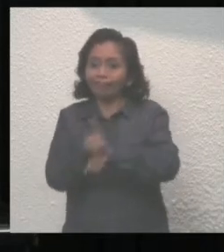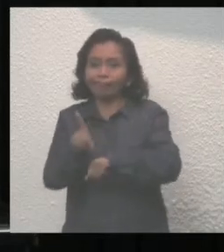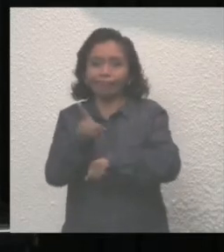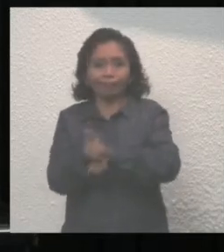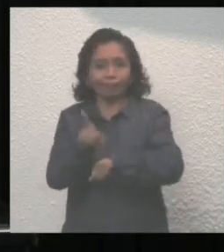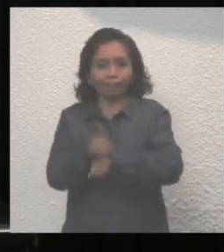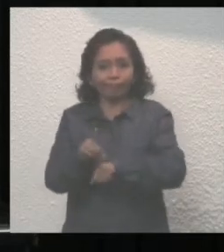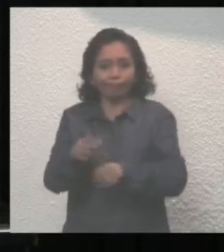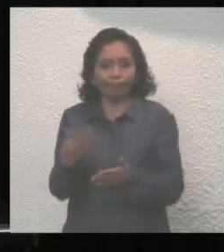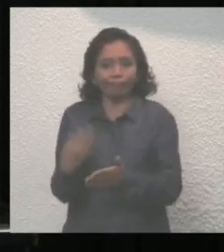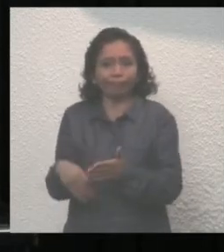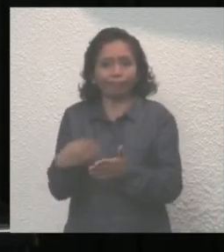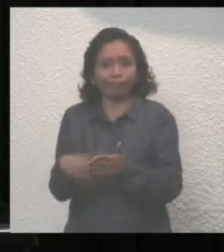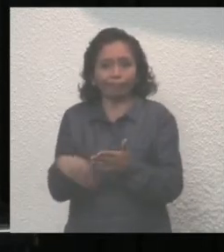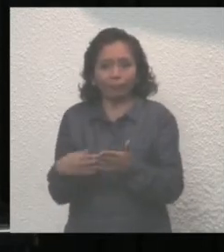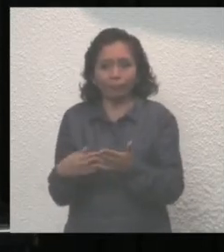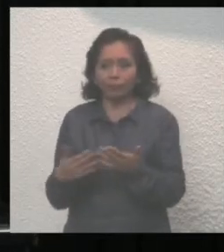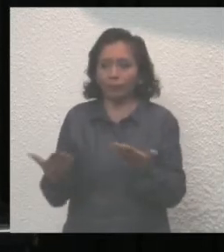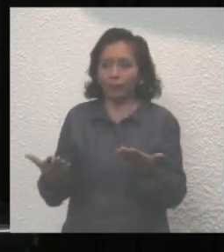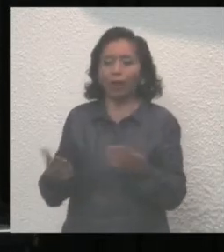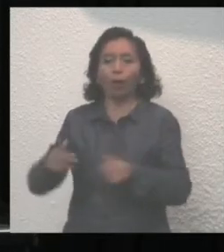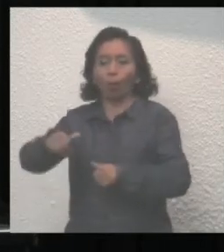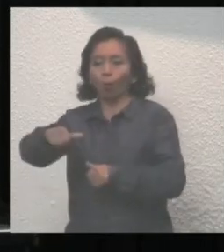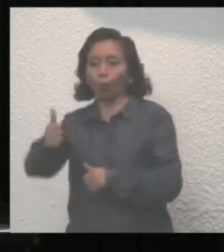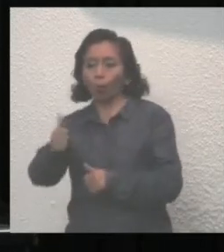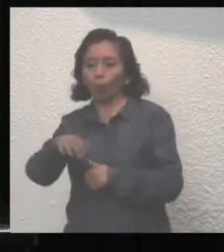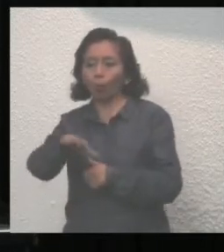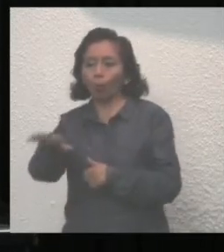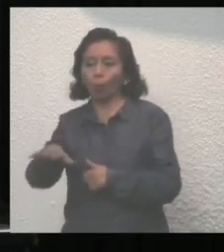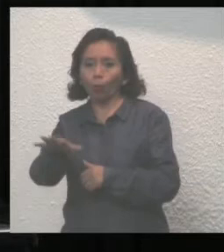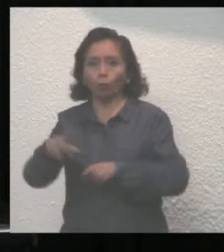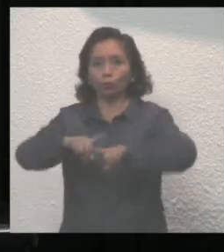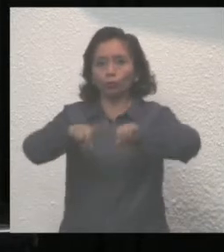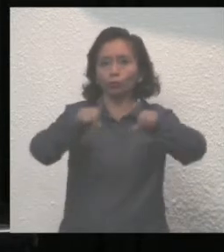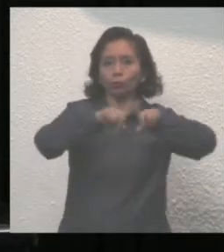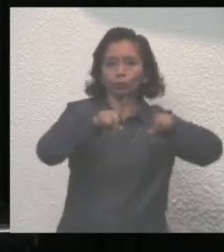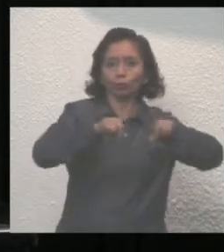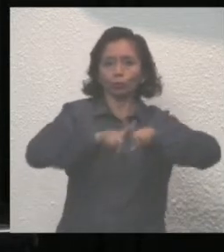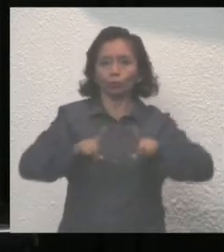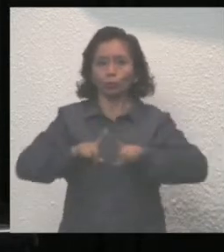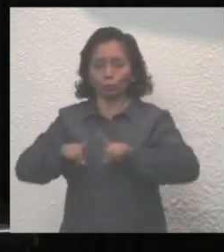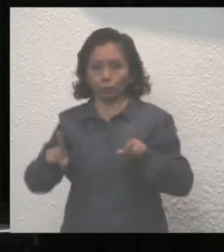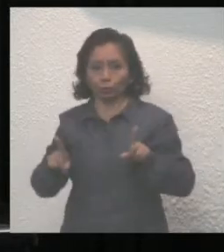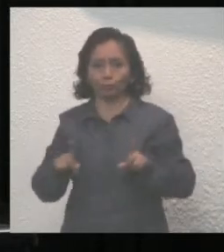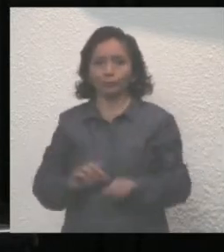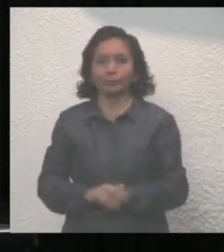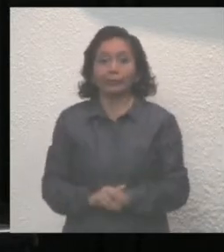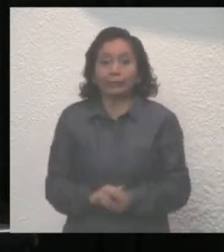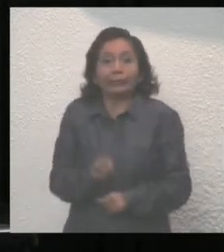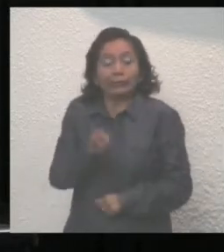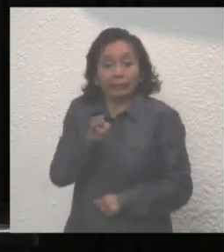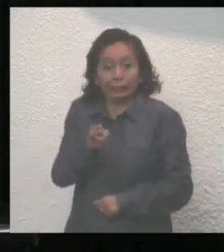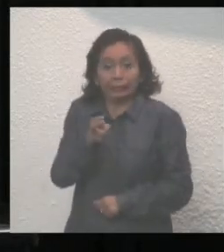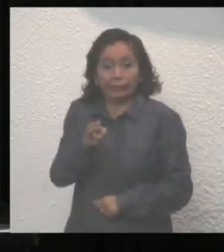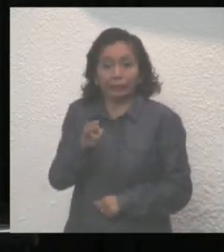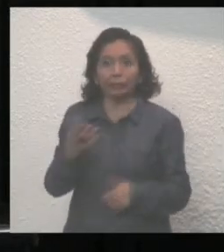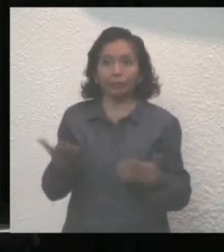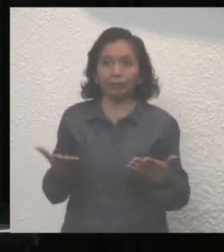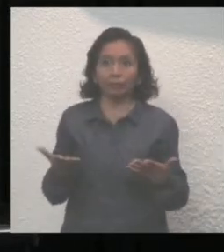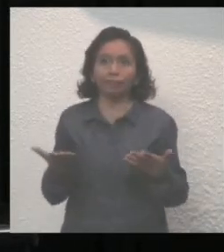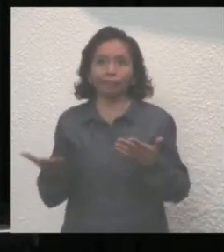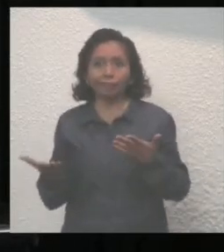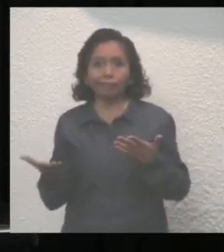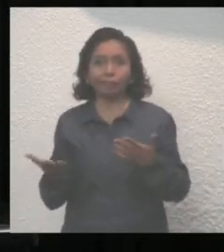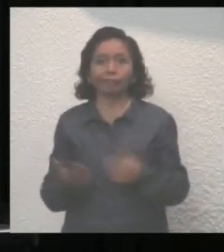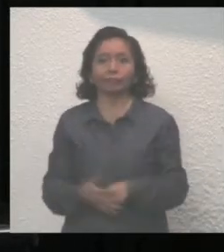instalarse los nuevos ayuntamientos de los once municipios del Estado. Este es, sin duda,